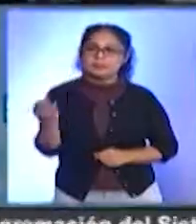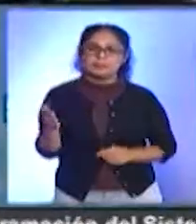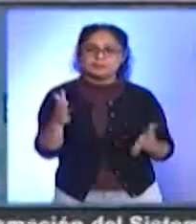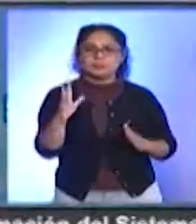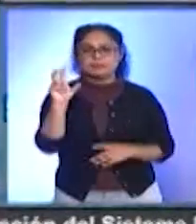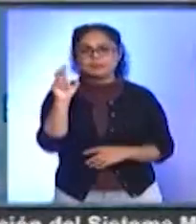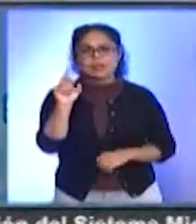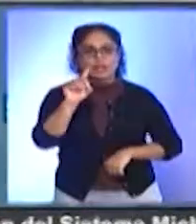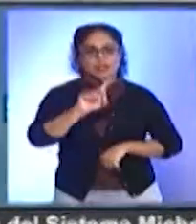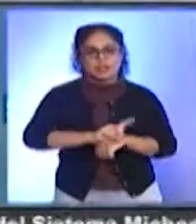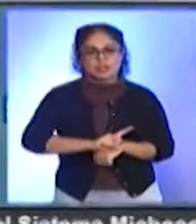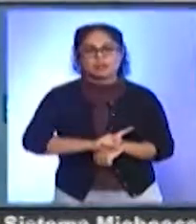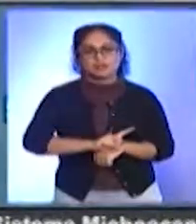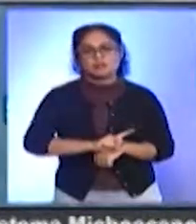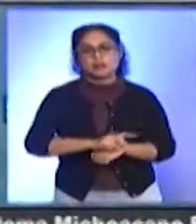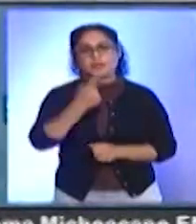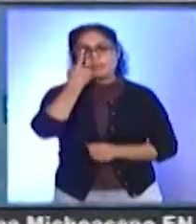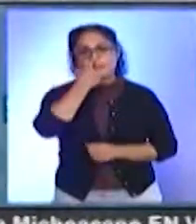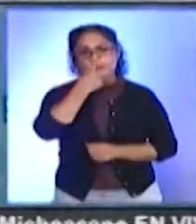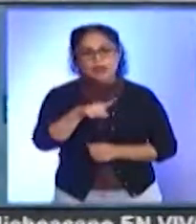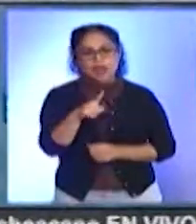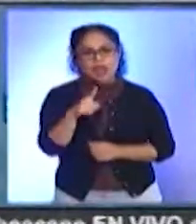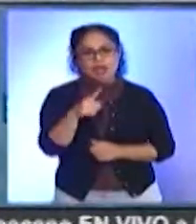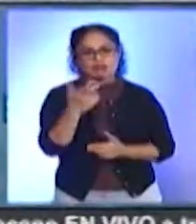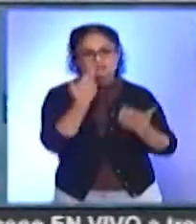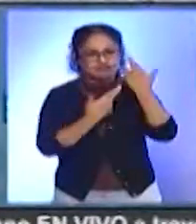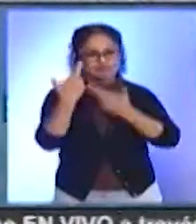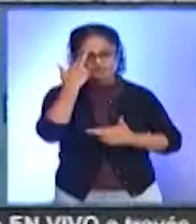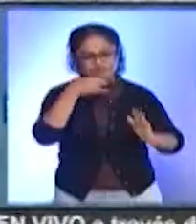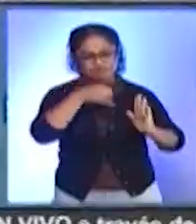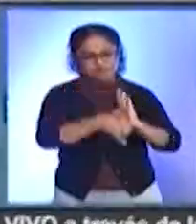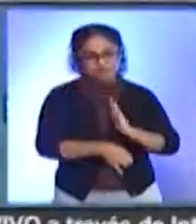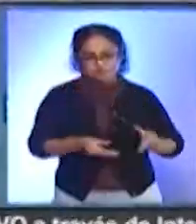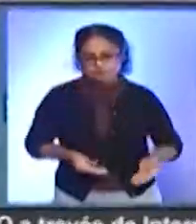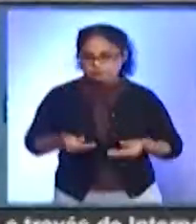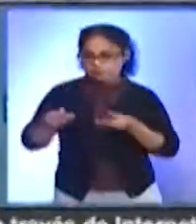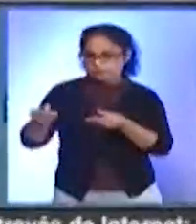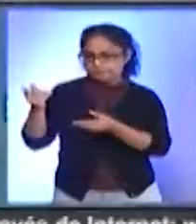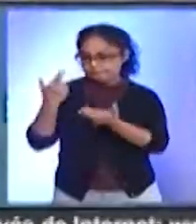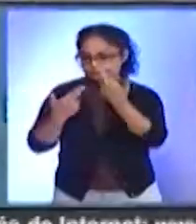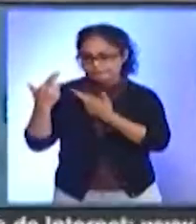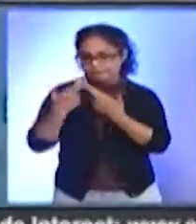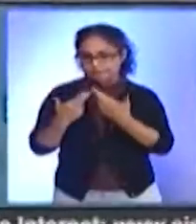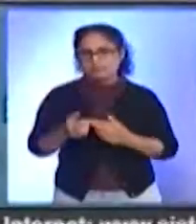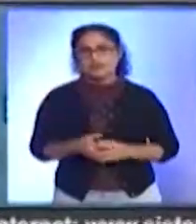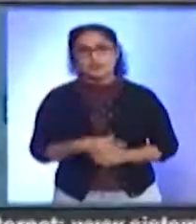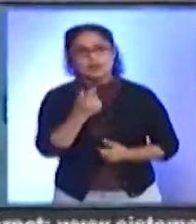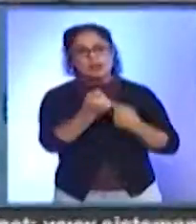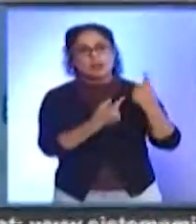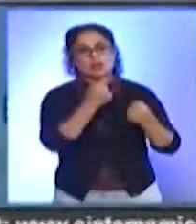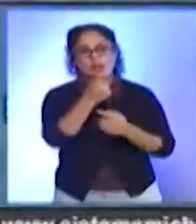días hábiles para entregar la evaluación de daños, pero algunos mineros han estado apoyando